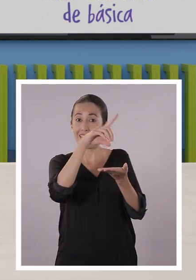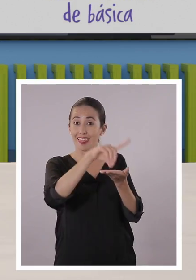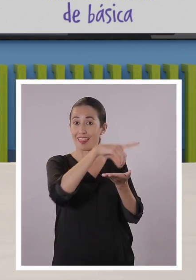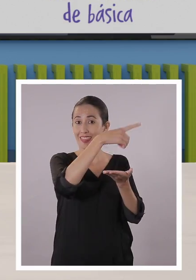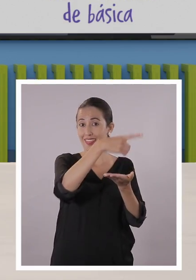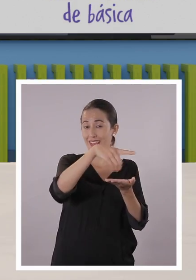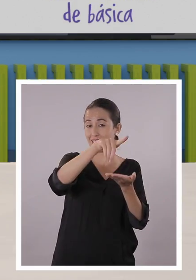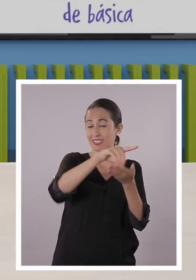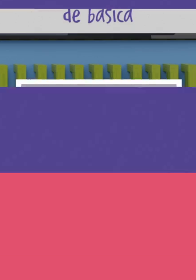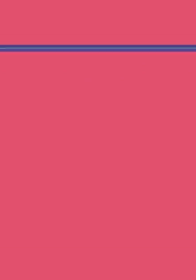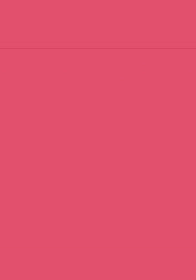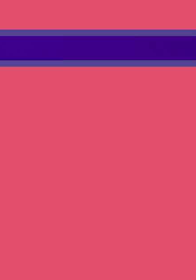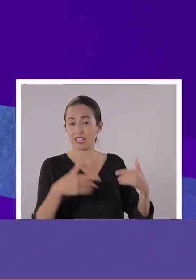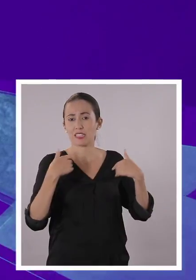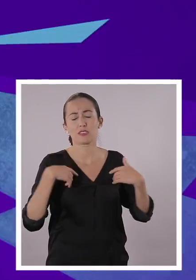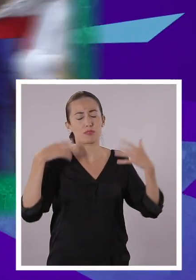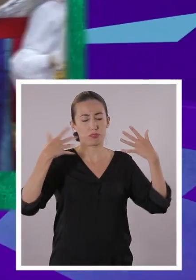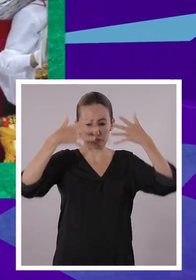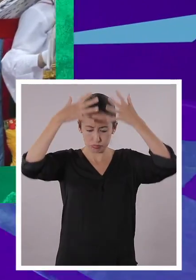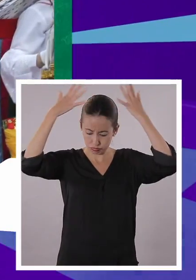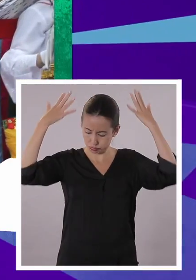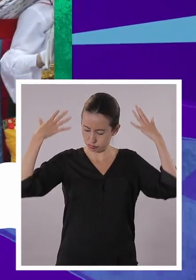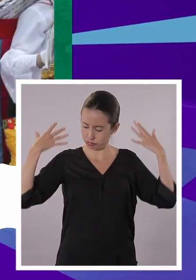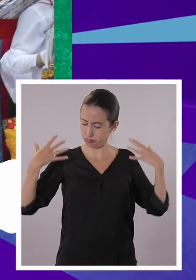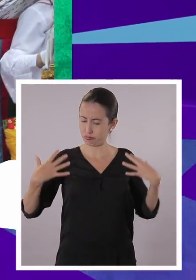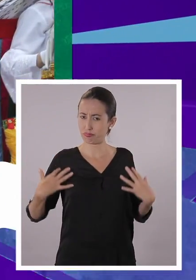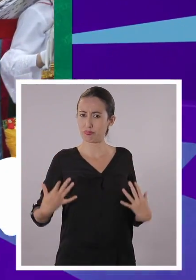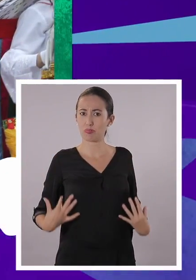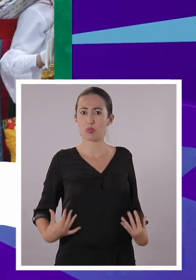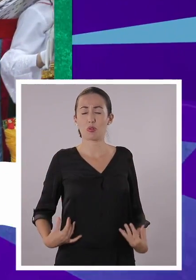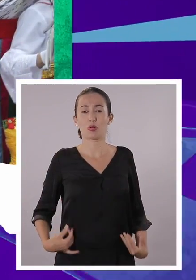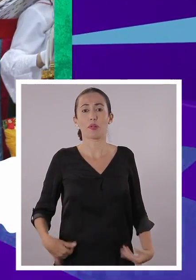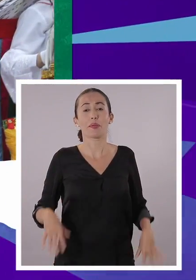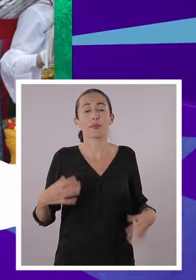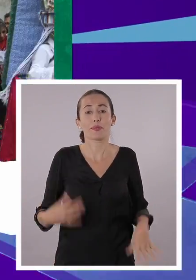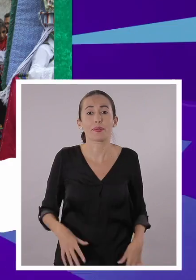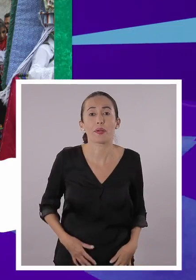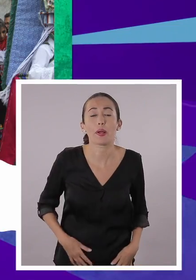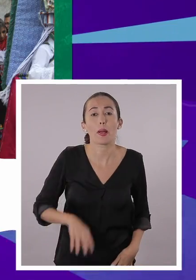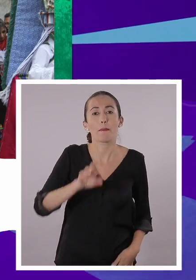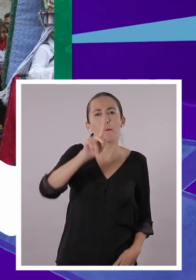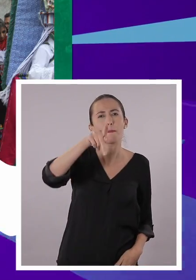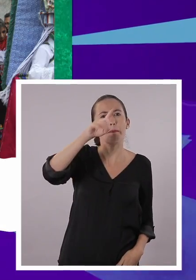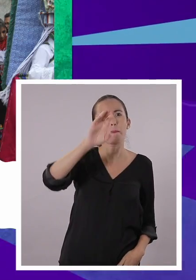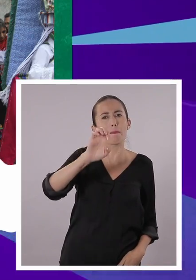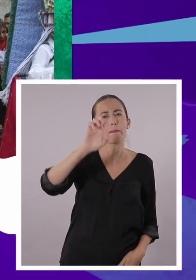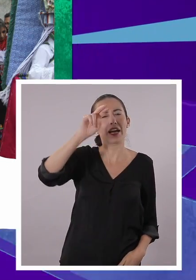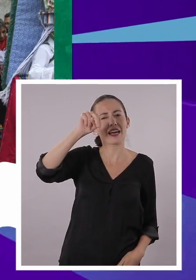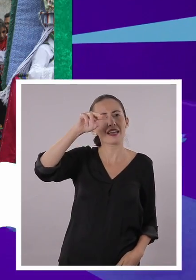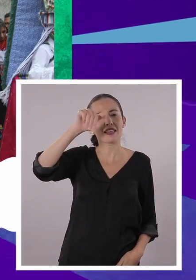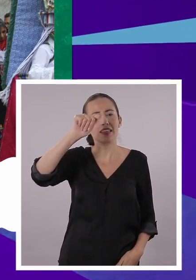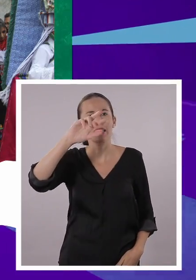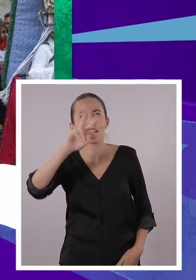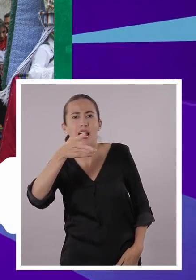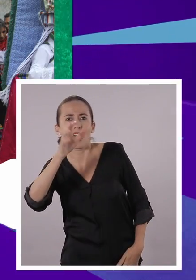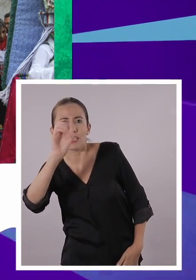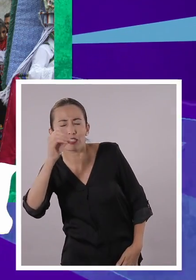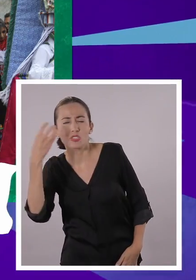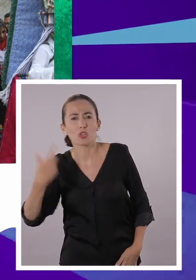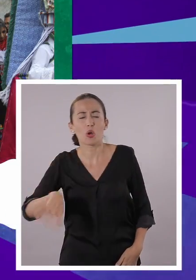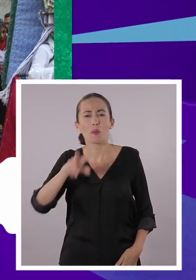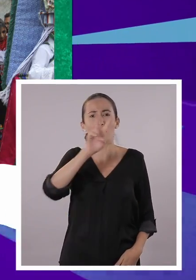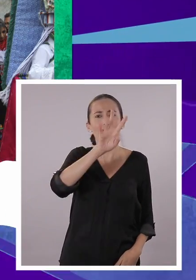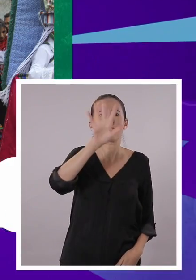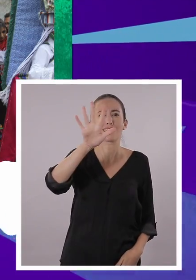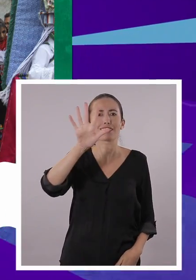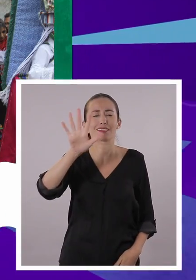única, ¿no es cierto, Santi? Espectacular. Es el penacho. Muy bien. Por ejemplo, el penacho pesa alrededor de 25 libras y